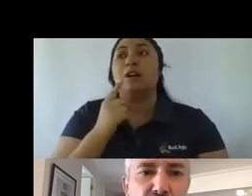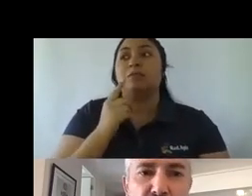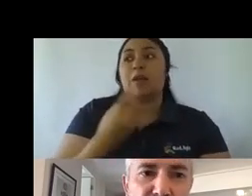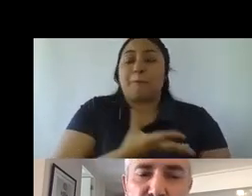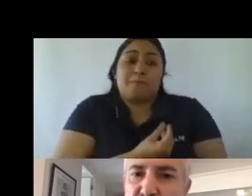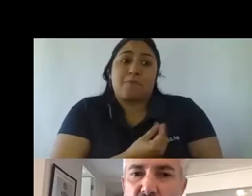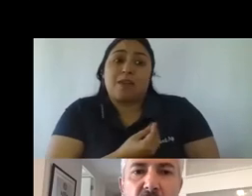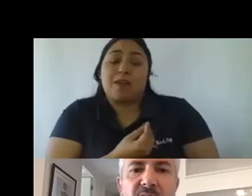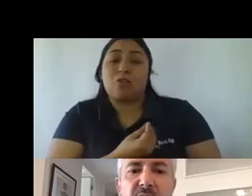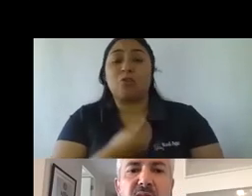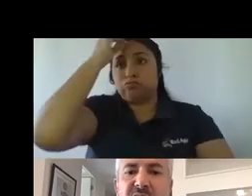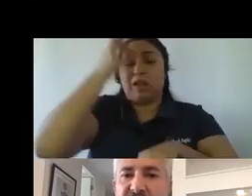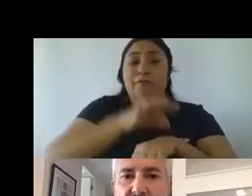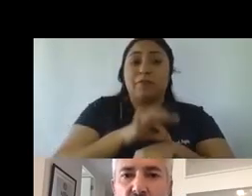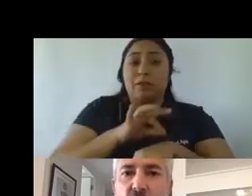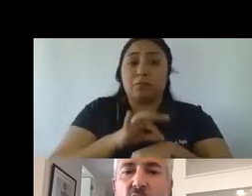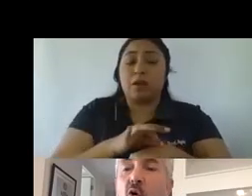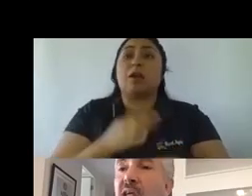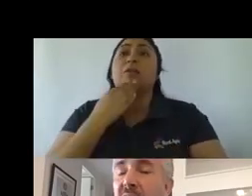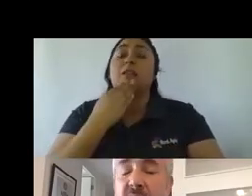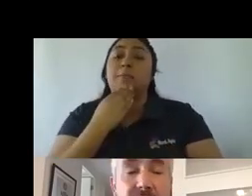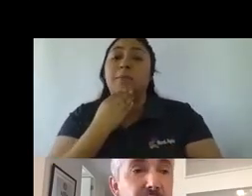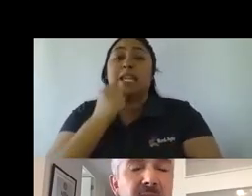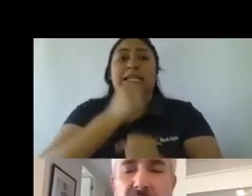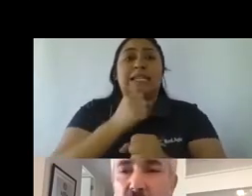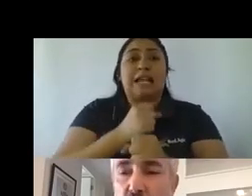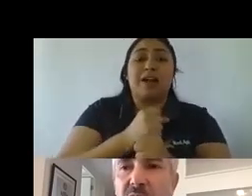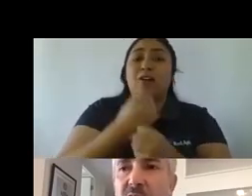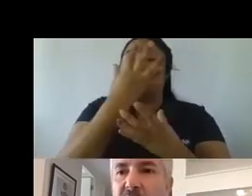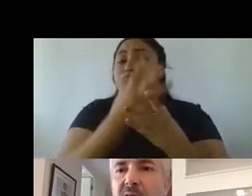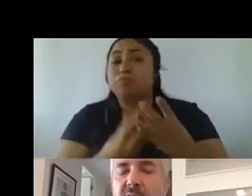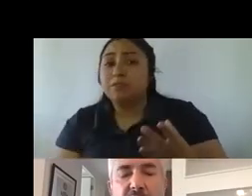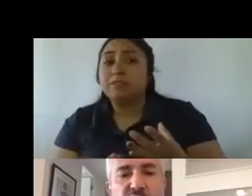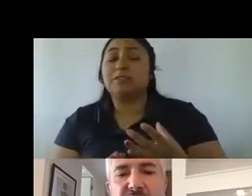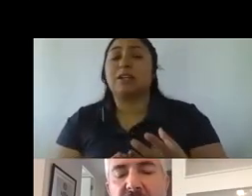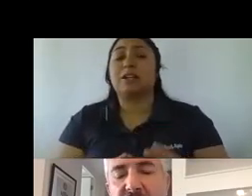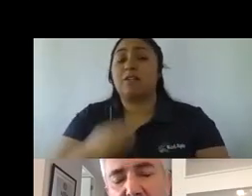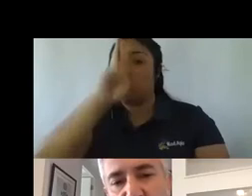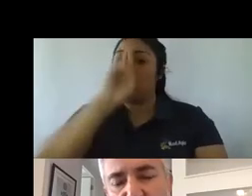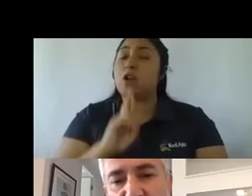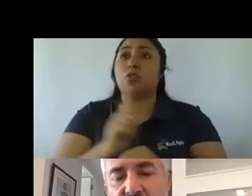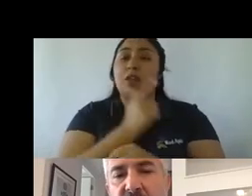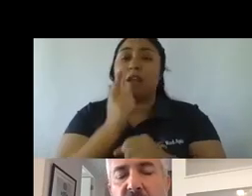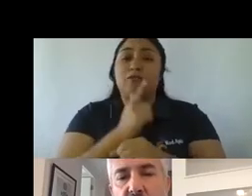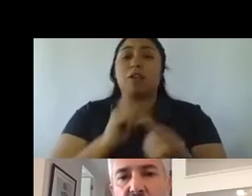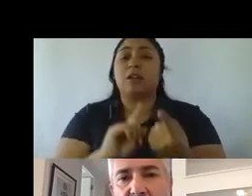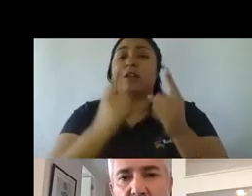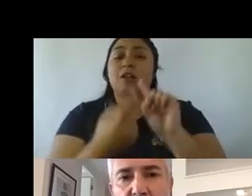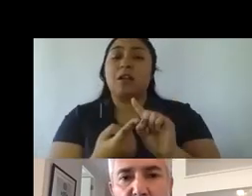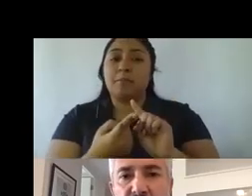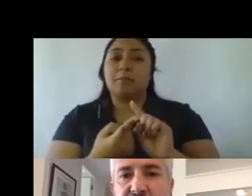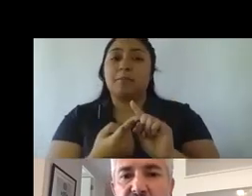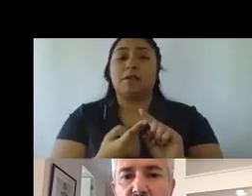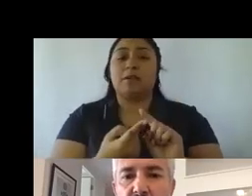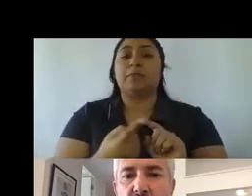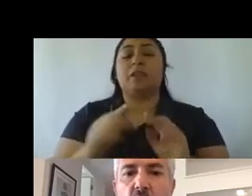tengo mucho miedo a tratar de mi trabajo, o que mi rol laboral de alguna manera a cambio se modifique, dado el contexto que